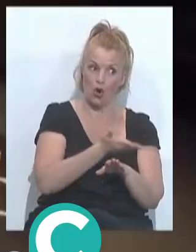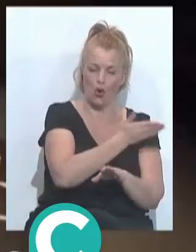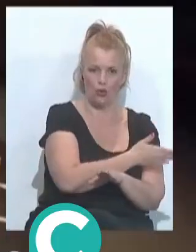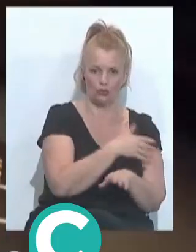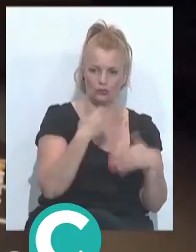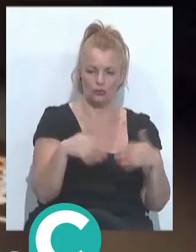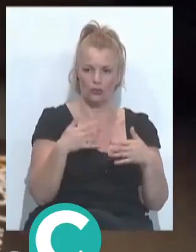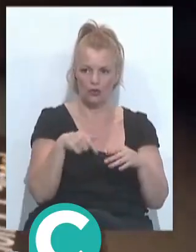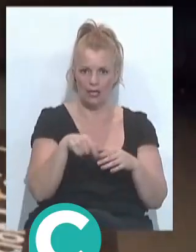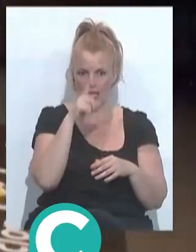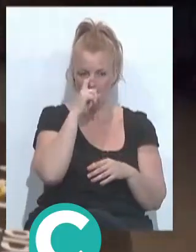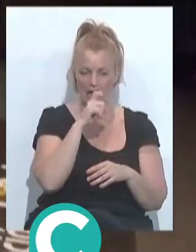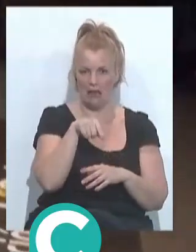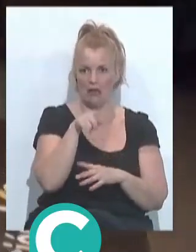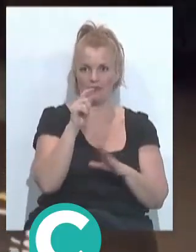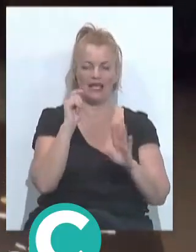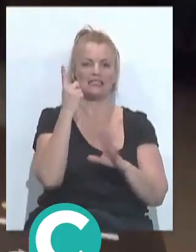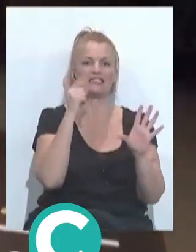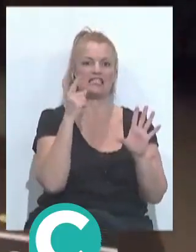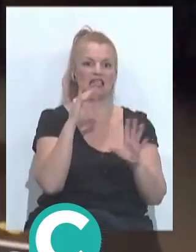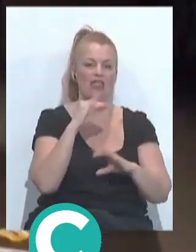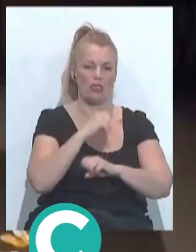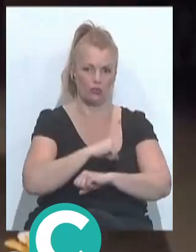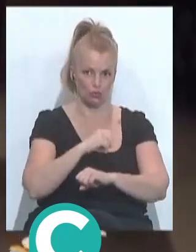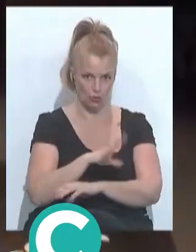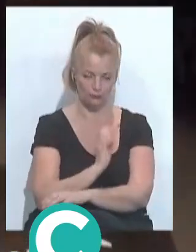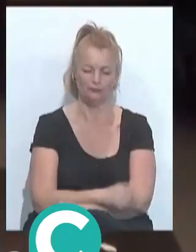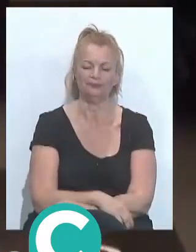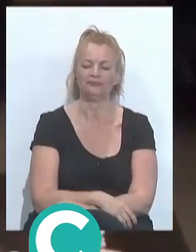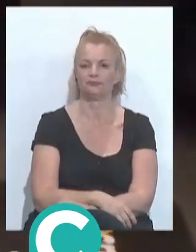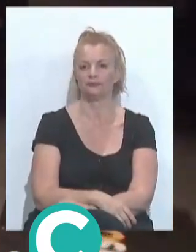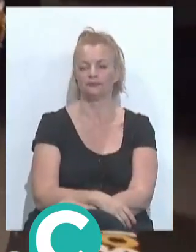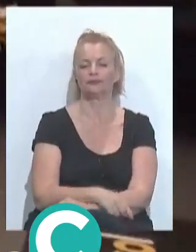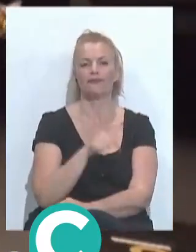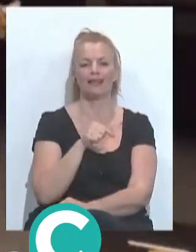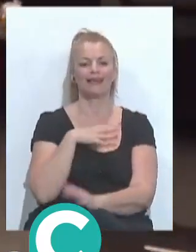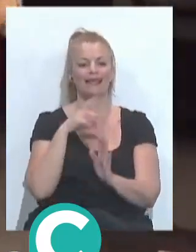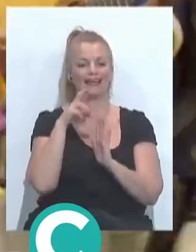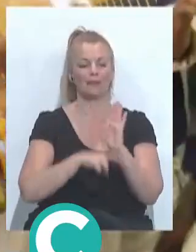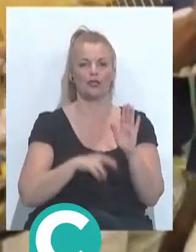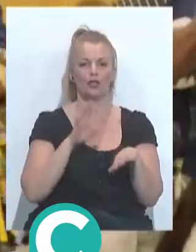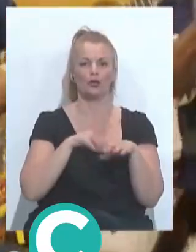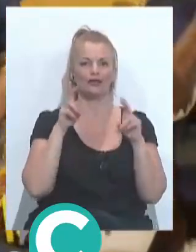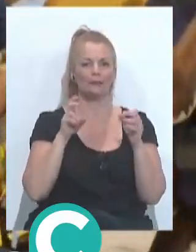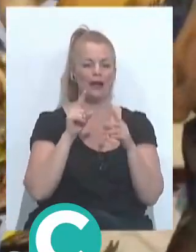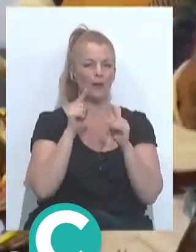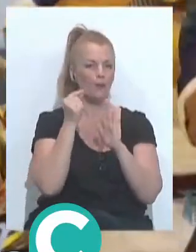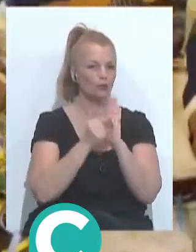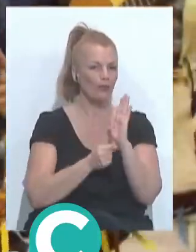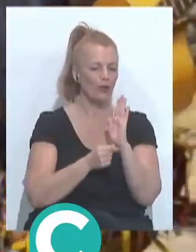récord. Este año eran 60 de adultos, vamos, o sea que... De todas maneras, creo que uno de los errores que tiene el reglamento en cuanto a la puntuación